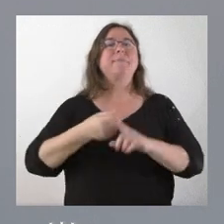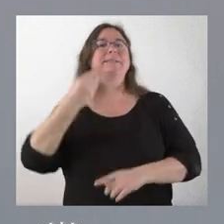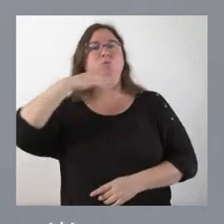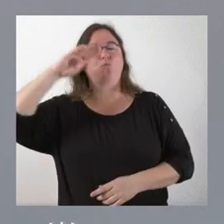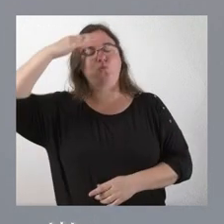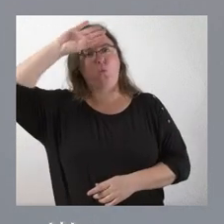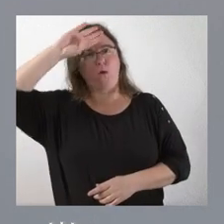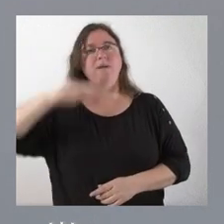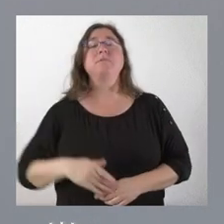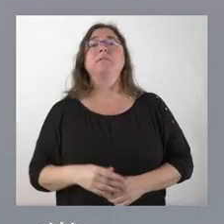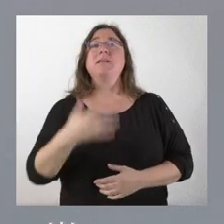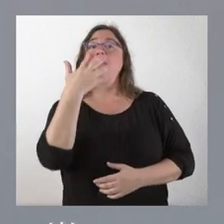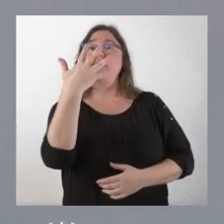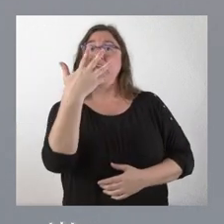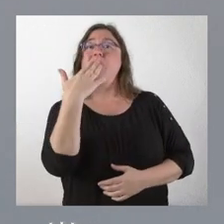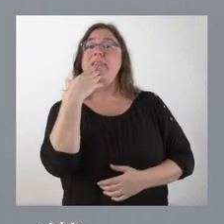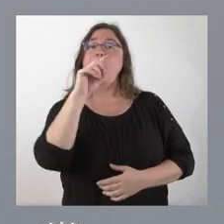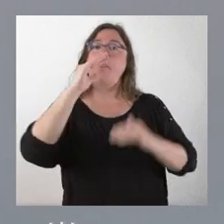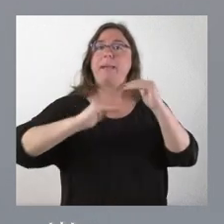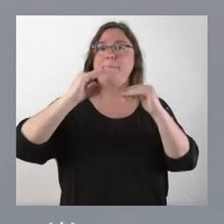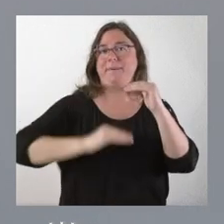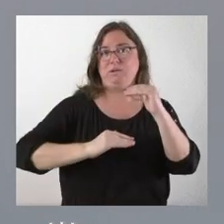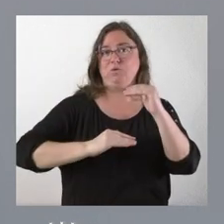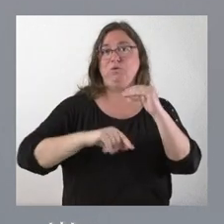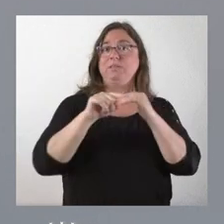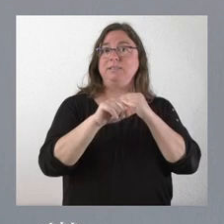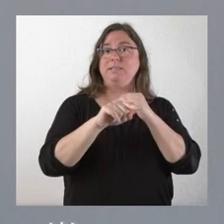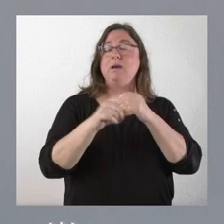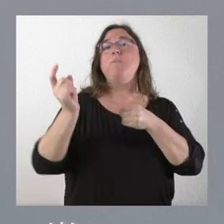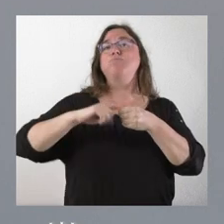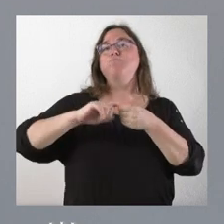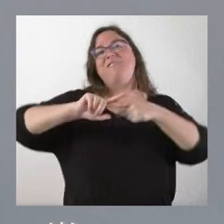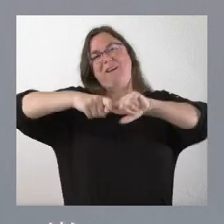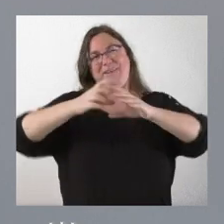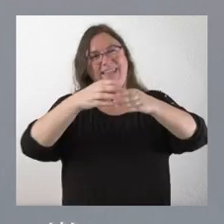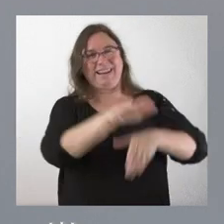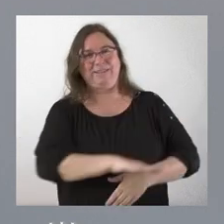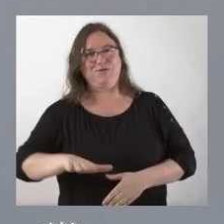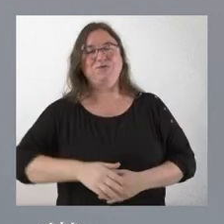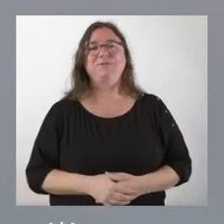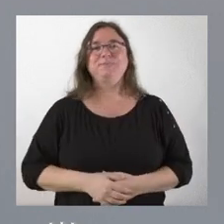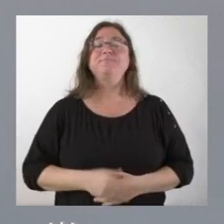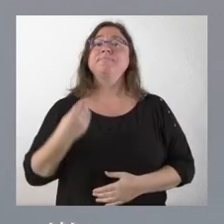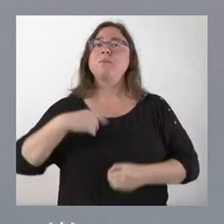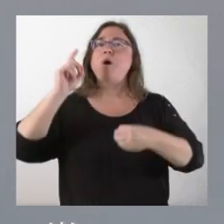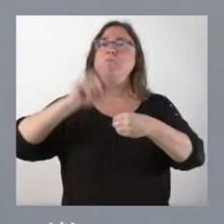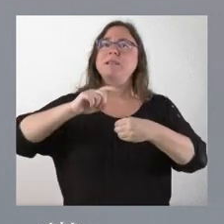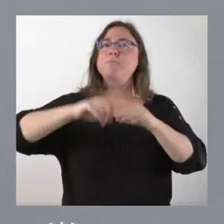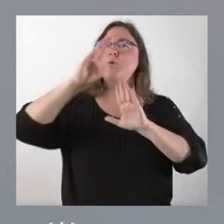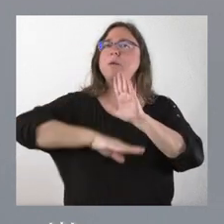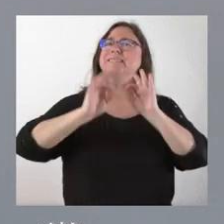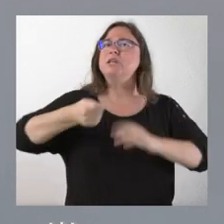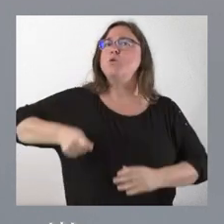Cinco de ellos son menores de 12 años, que son a su vez miembros de esas unidades familiares. Los que participan en este programa son